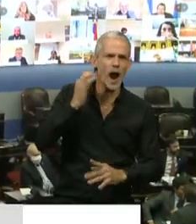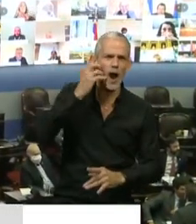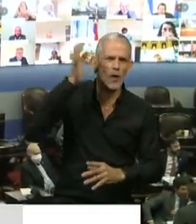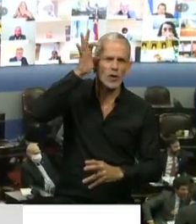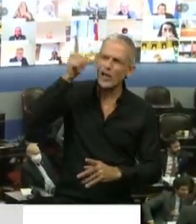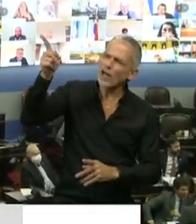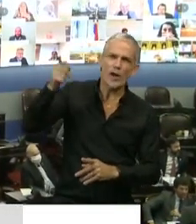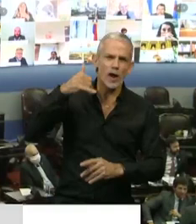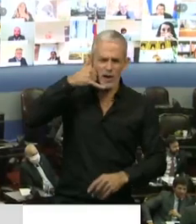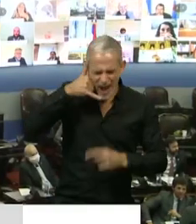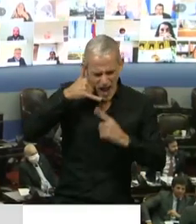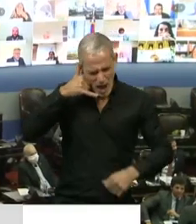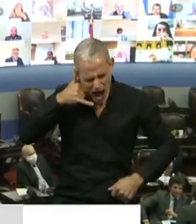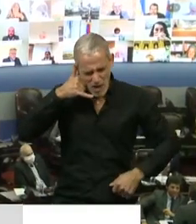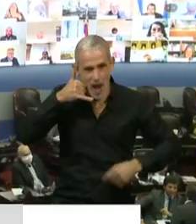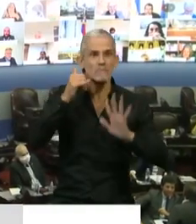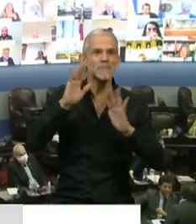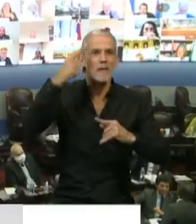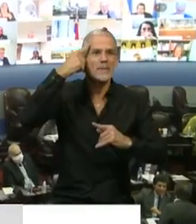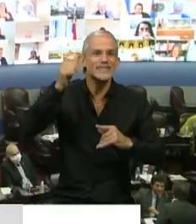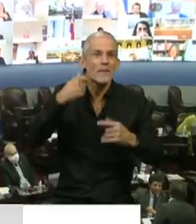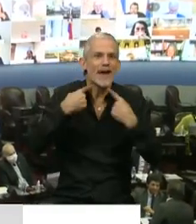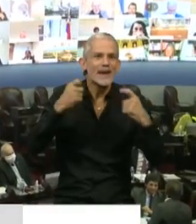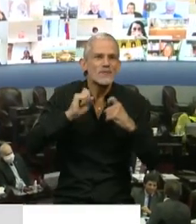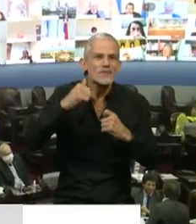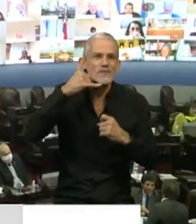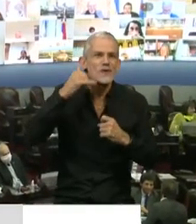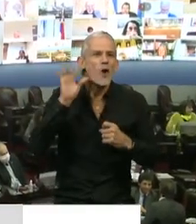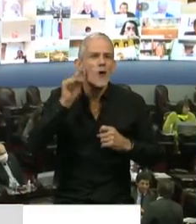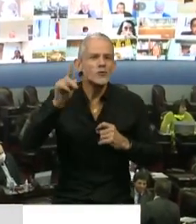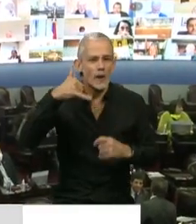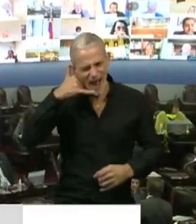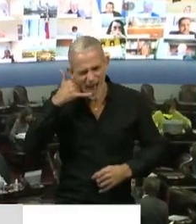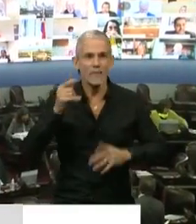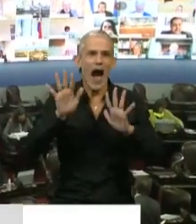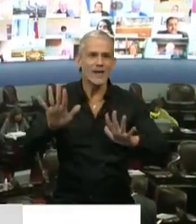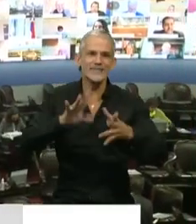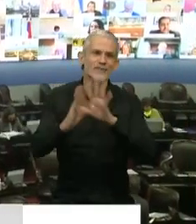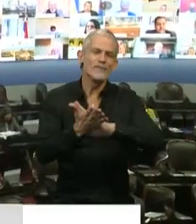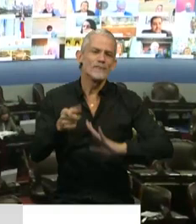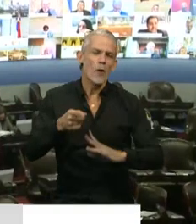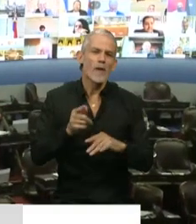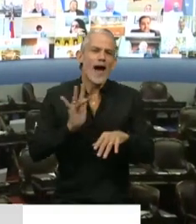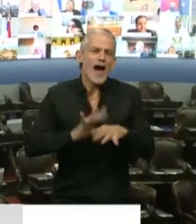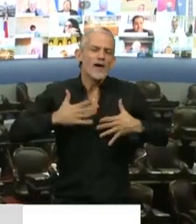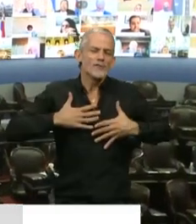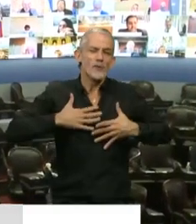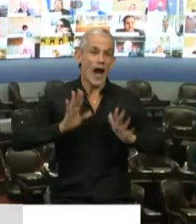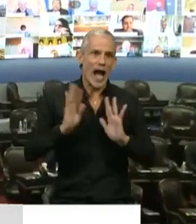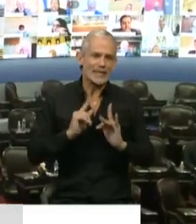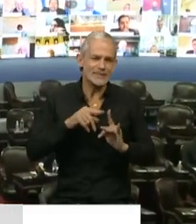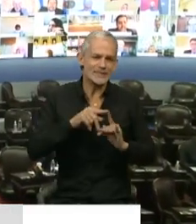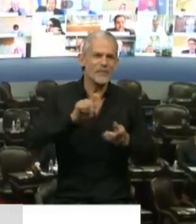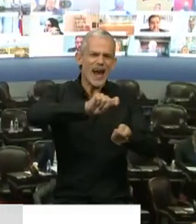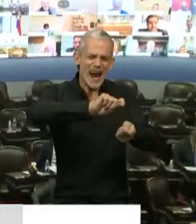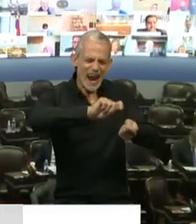gritaban en el teléfono porque creían que si no, no los escuchaban, porque eso nos pasa a los que nos toca vivir momentos a caballo de los